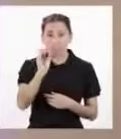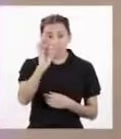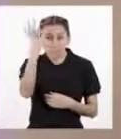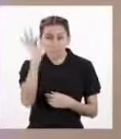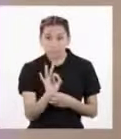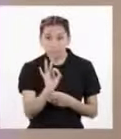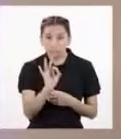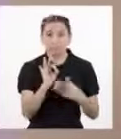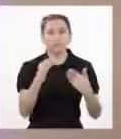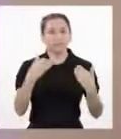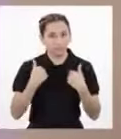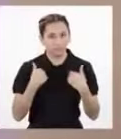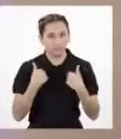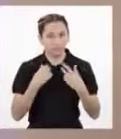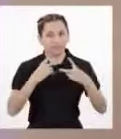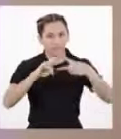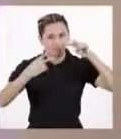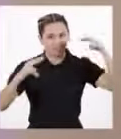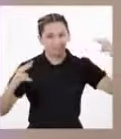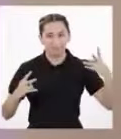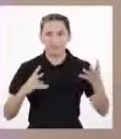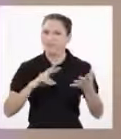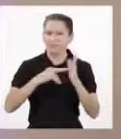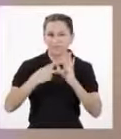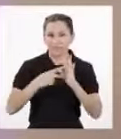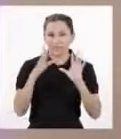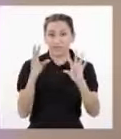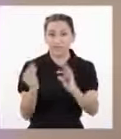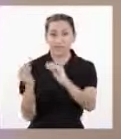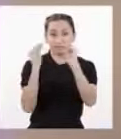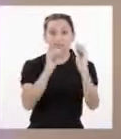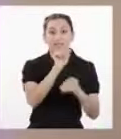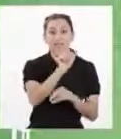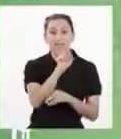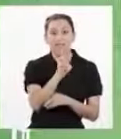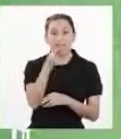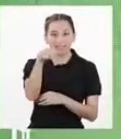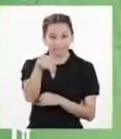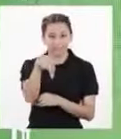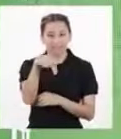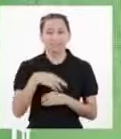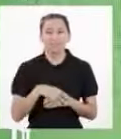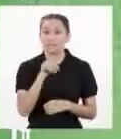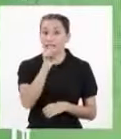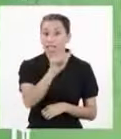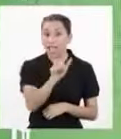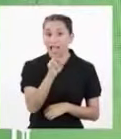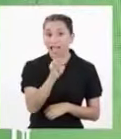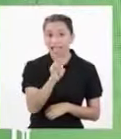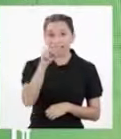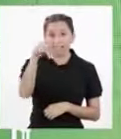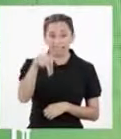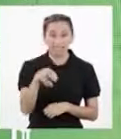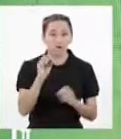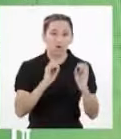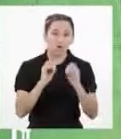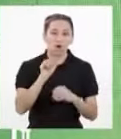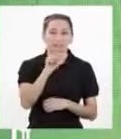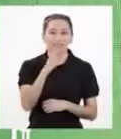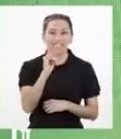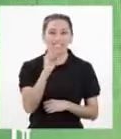de los cromosomas funciona como gen Es decir, se transcribe en el ARN El ARN o ácido